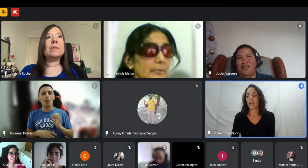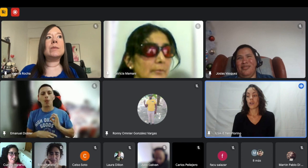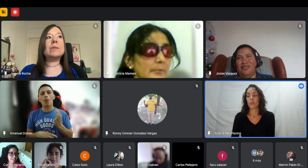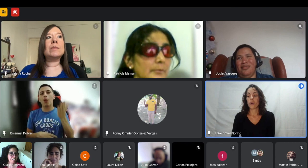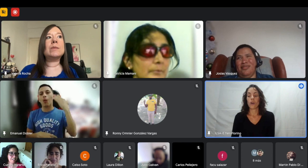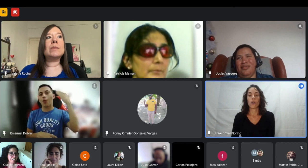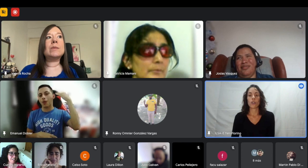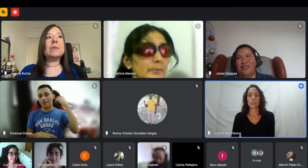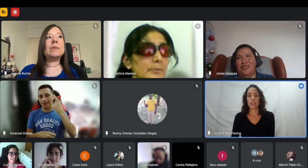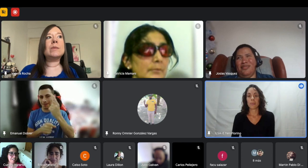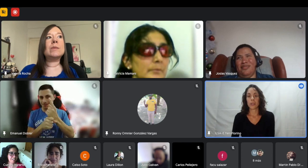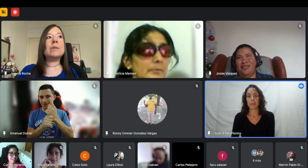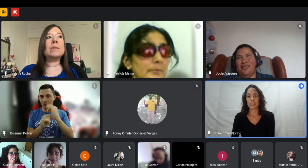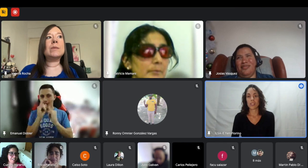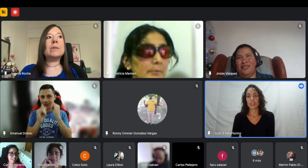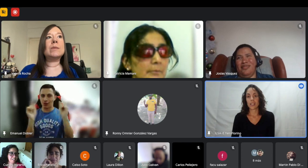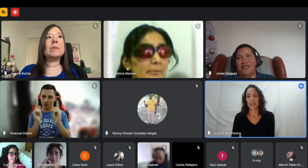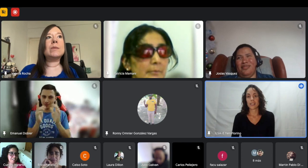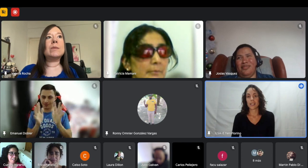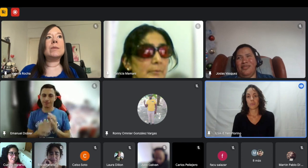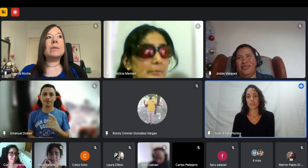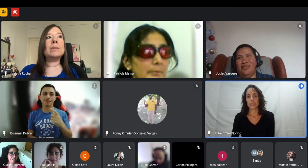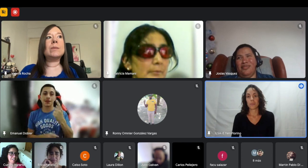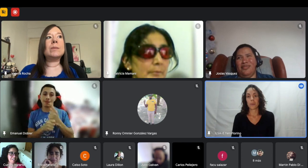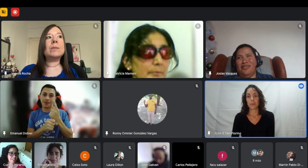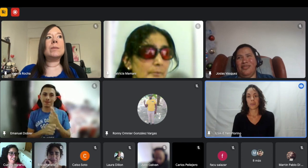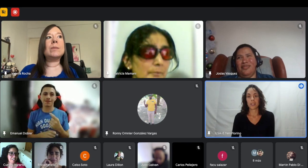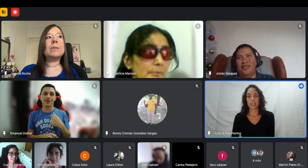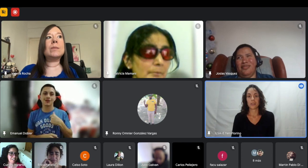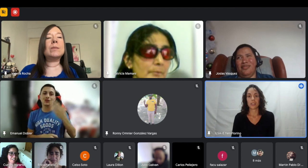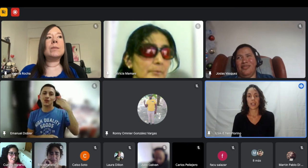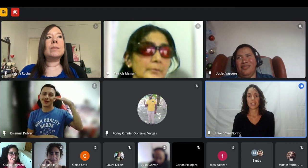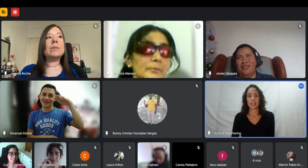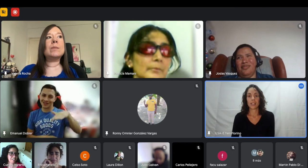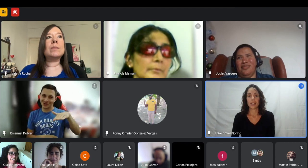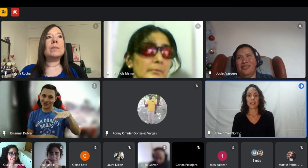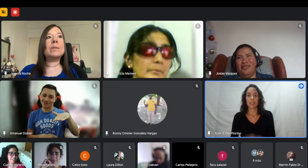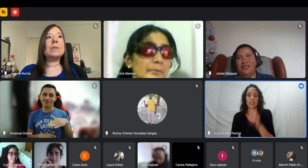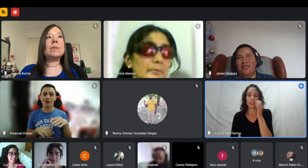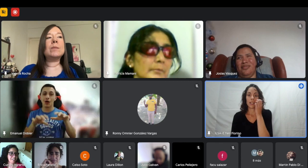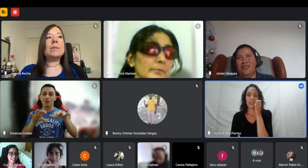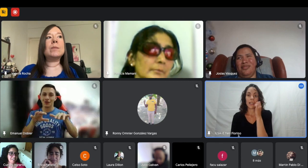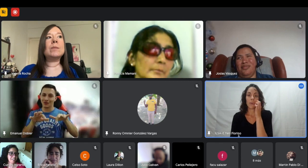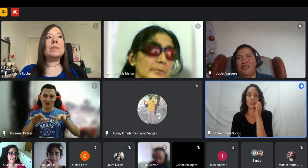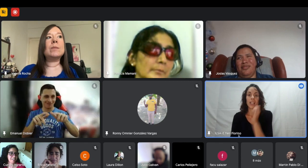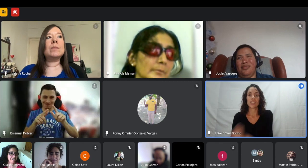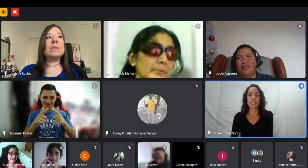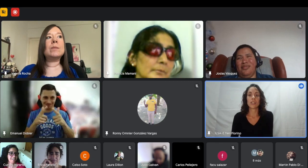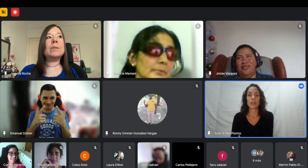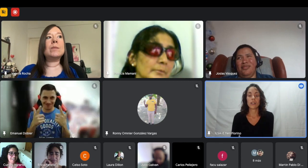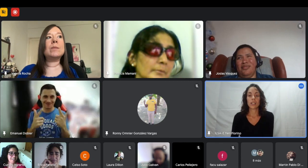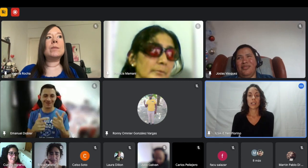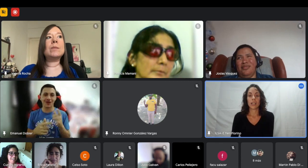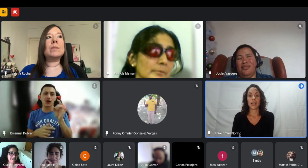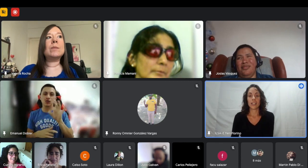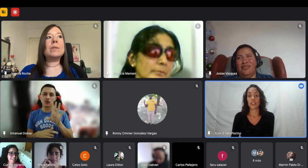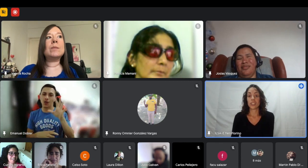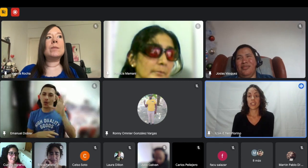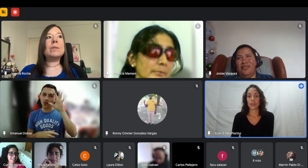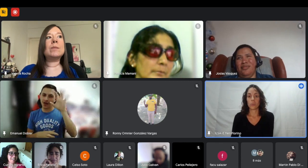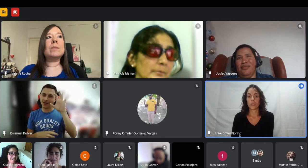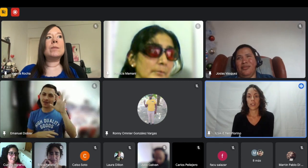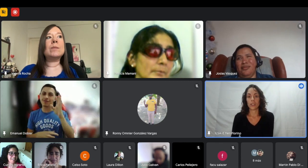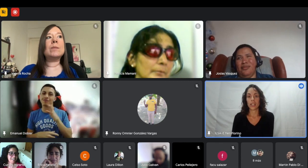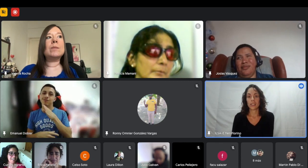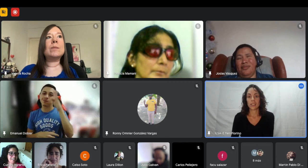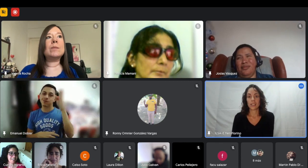él como conoció de la programación hace mucho tiempo primero quiere contar cuando era chico no